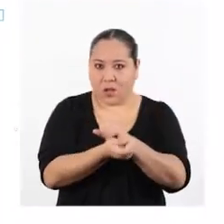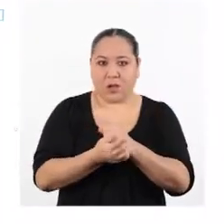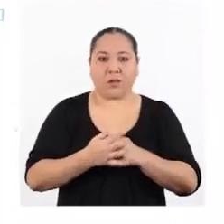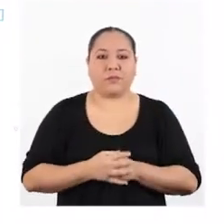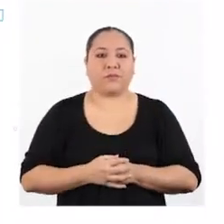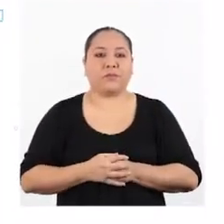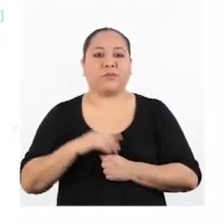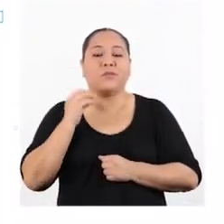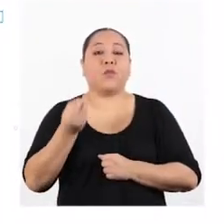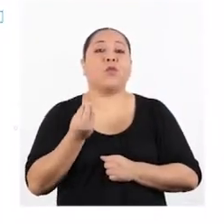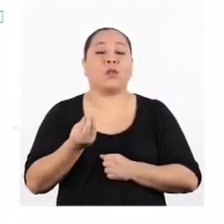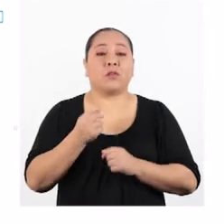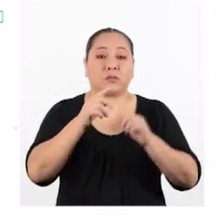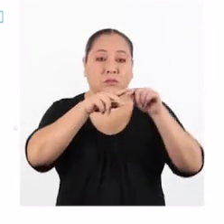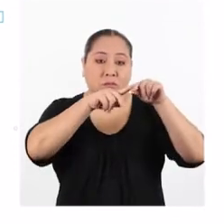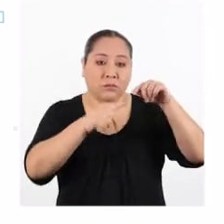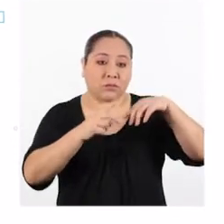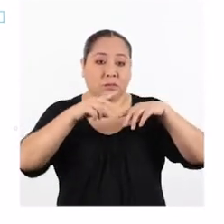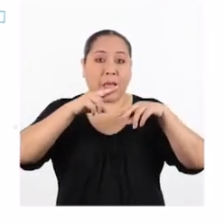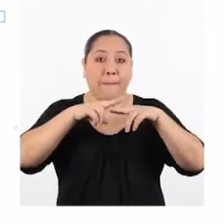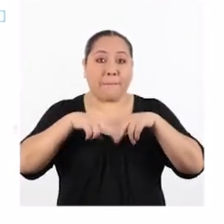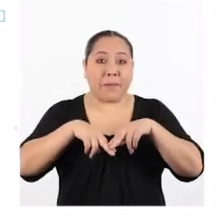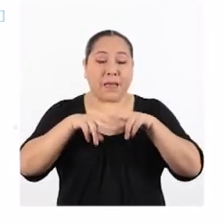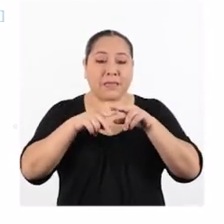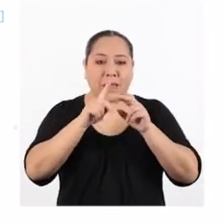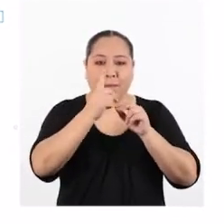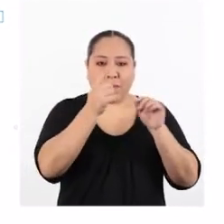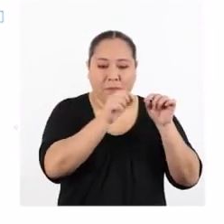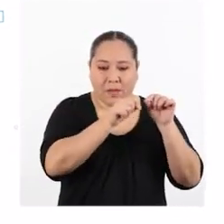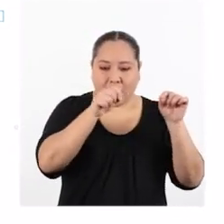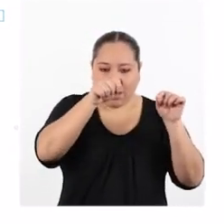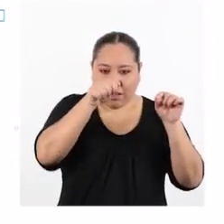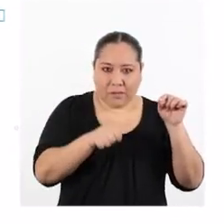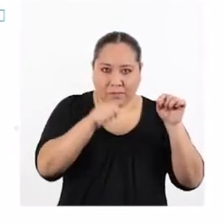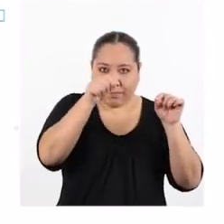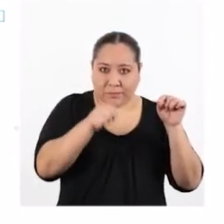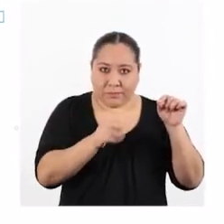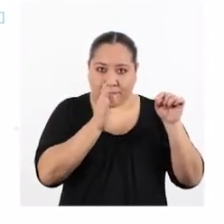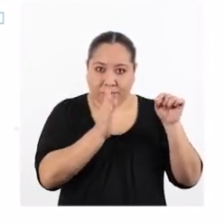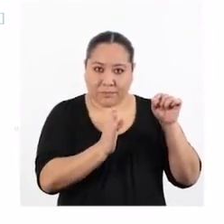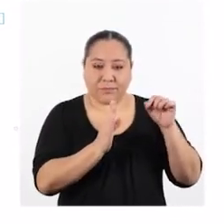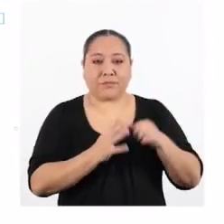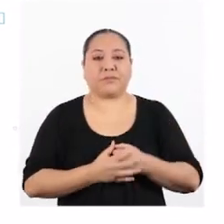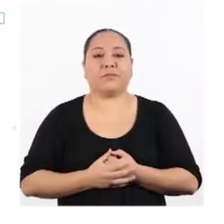Pues coloquen la pesa en la primera marca que hicieron en la palanca.